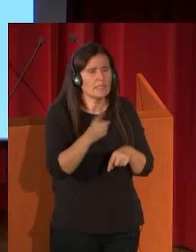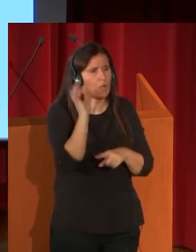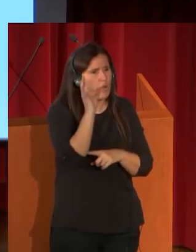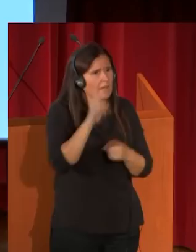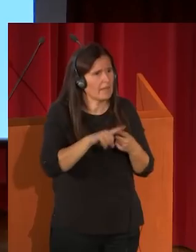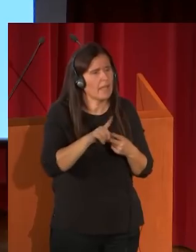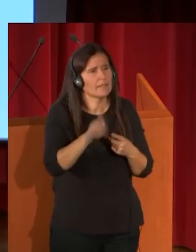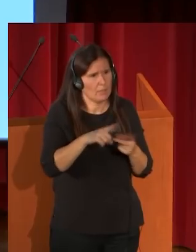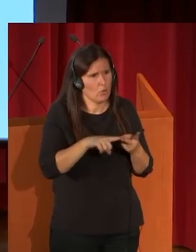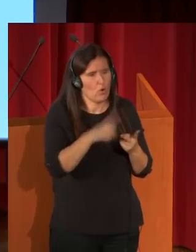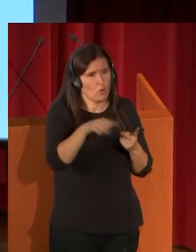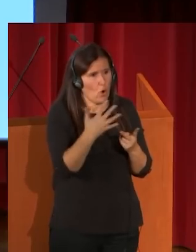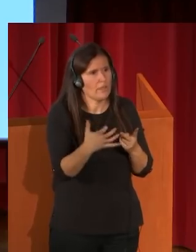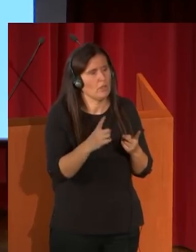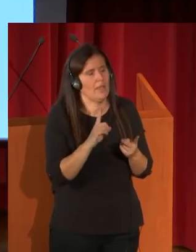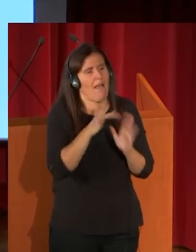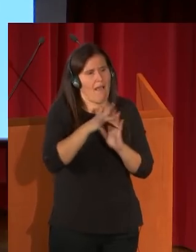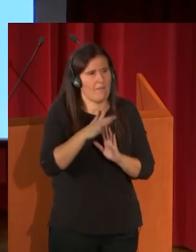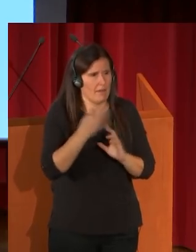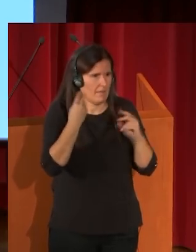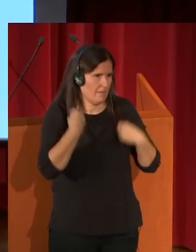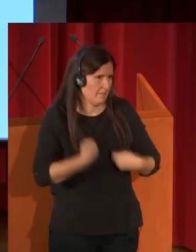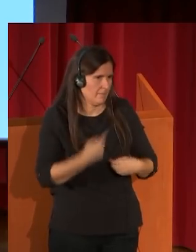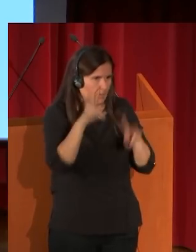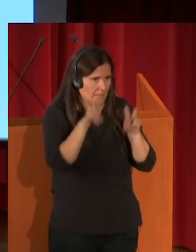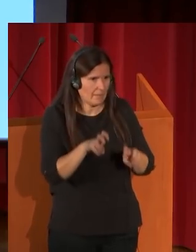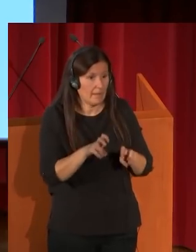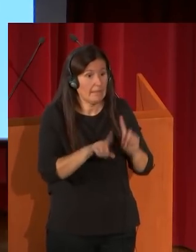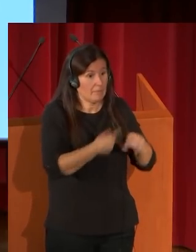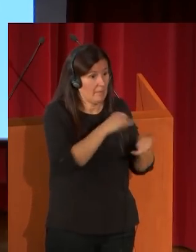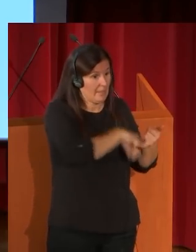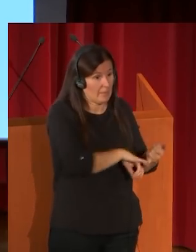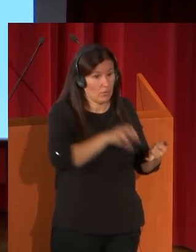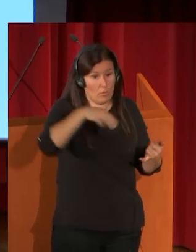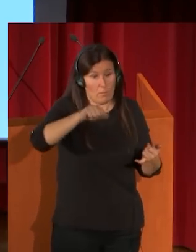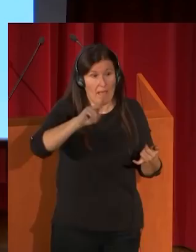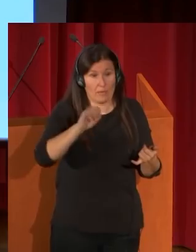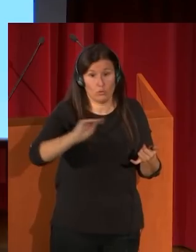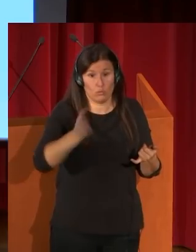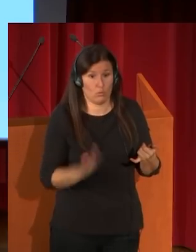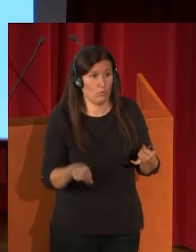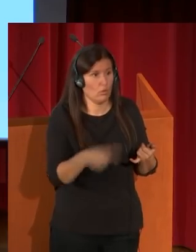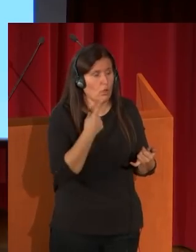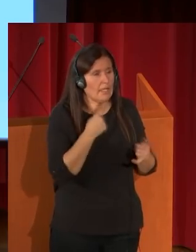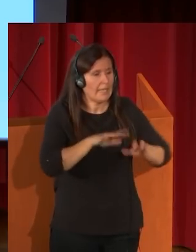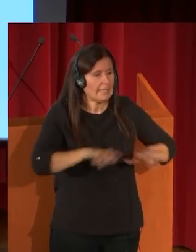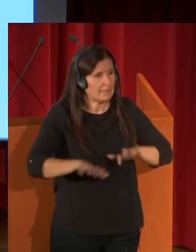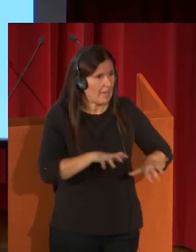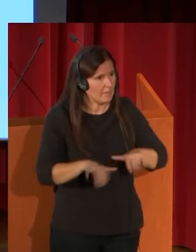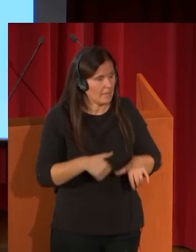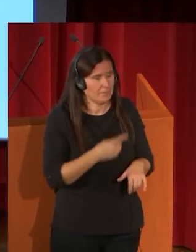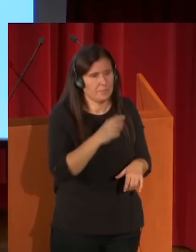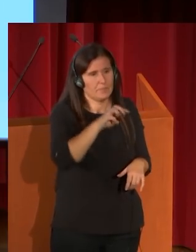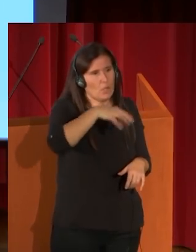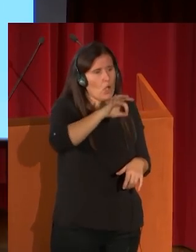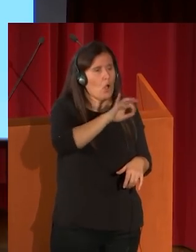que nos muestra esto, y sobre todo después de haberse casado con Cecilia de Madrazo, que interpretaba al piano piezas de Mozart,